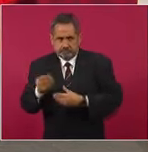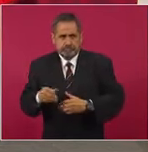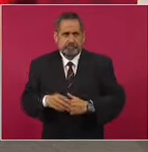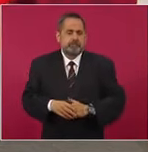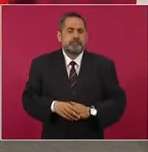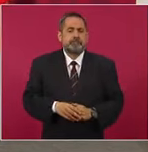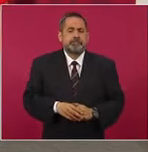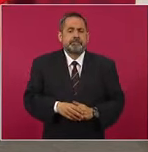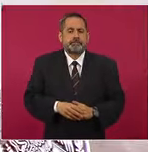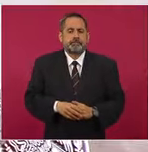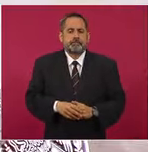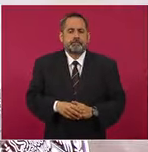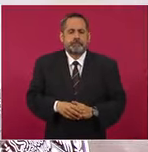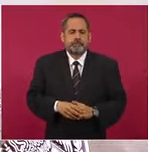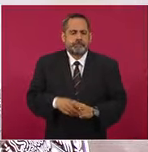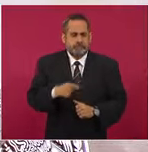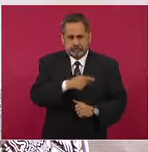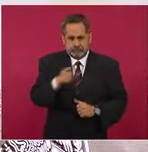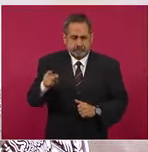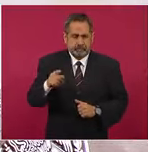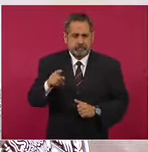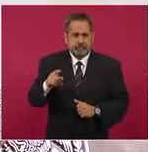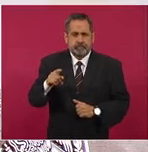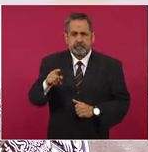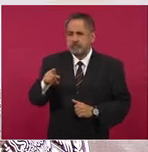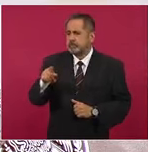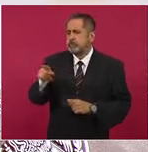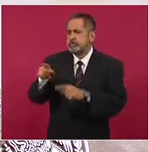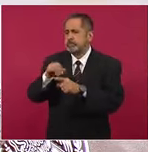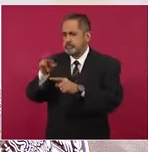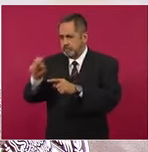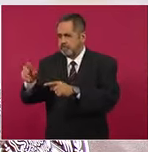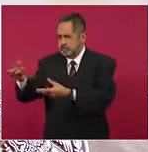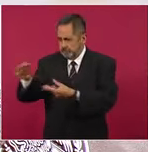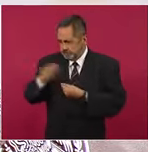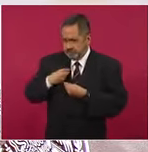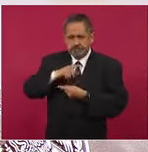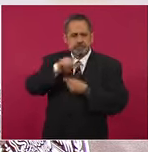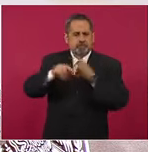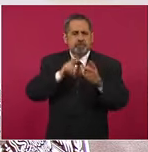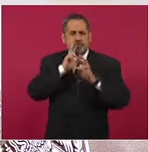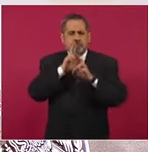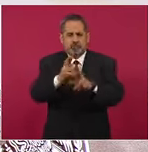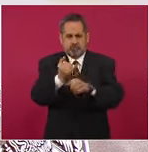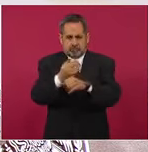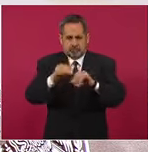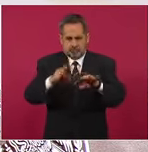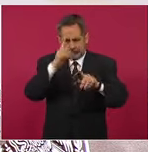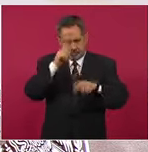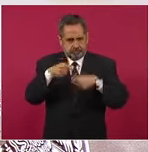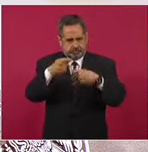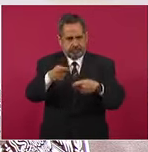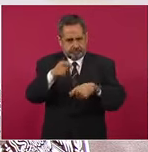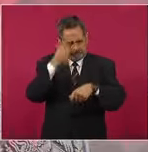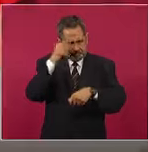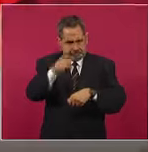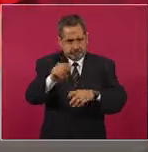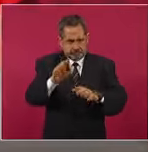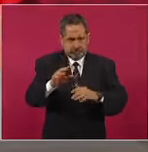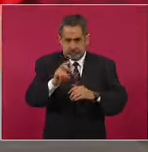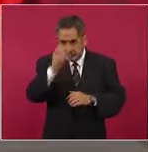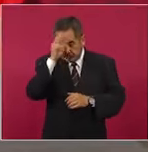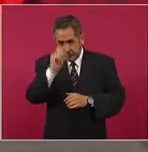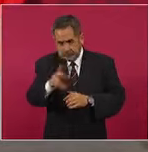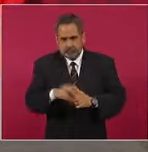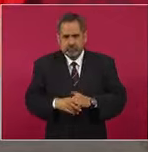y que hagamos el compromiso de entregarte todo un informe. ¿Te